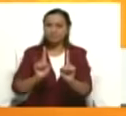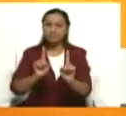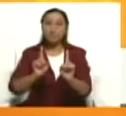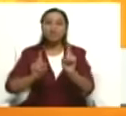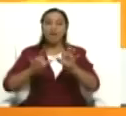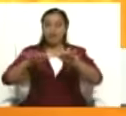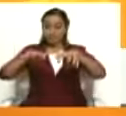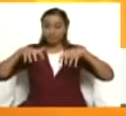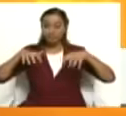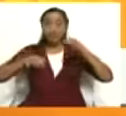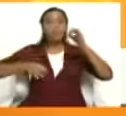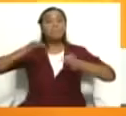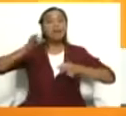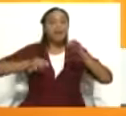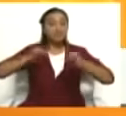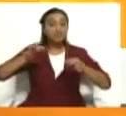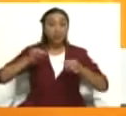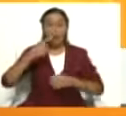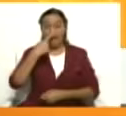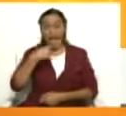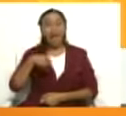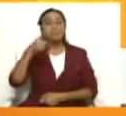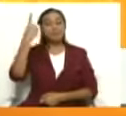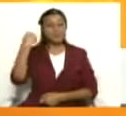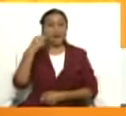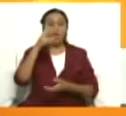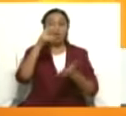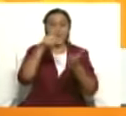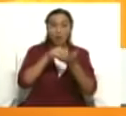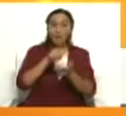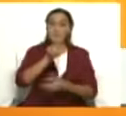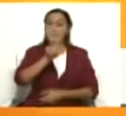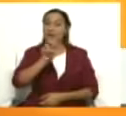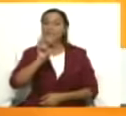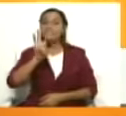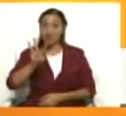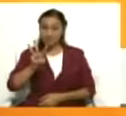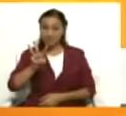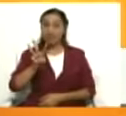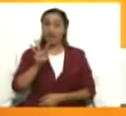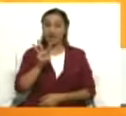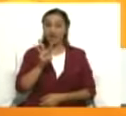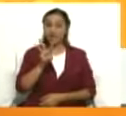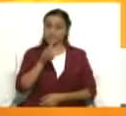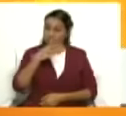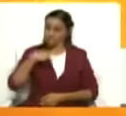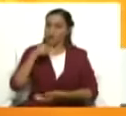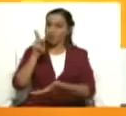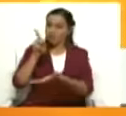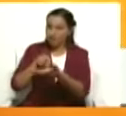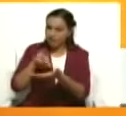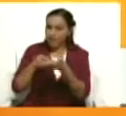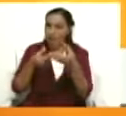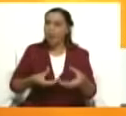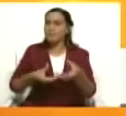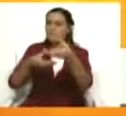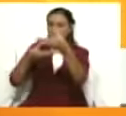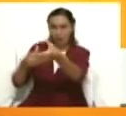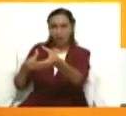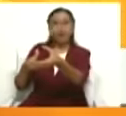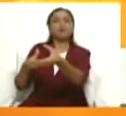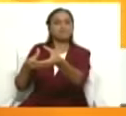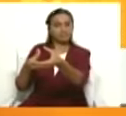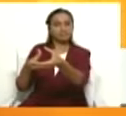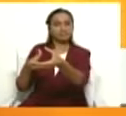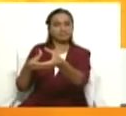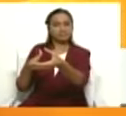el año pasado, en el último trimestre del año 2023, allí quedó muy en evidencia que en efecto Venezuela